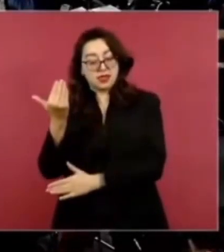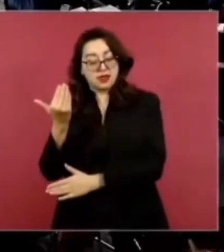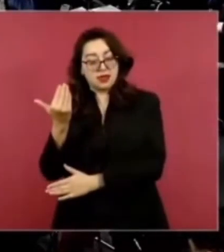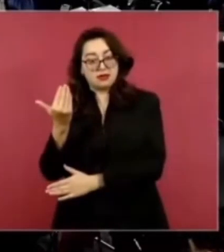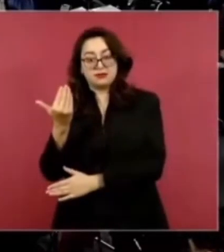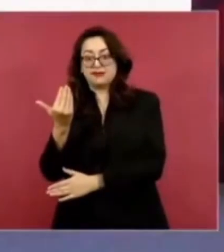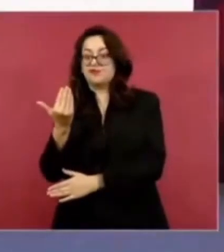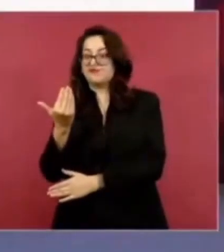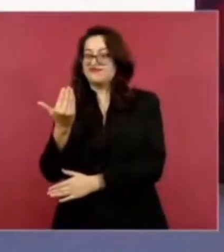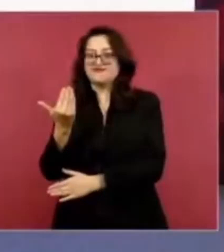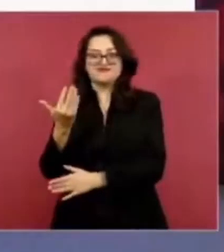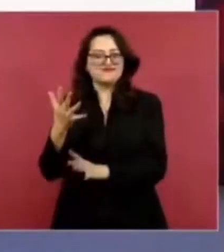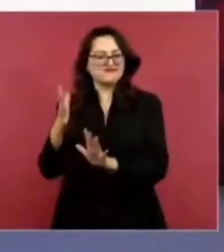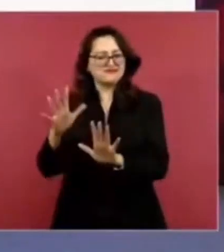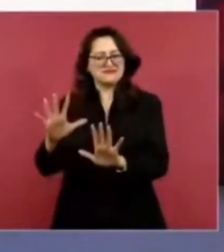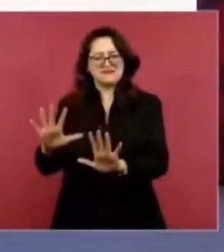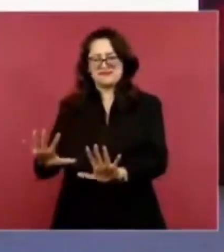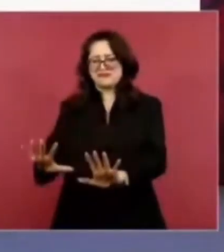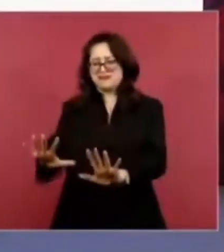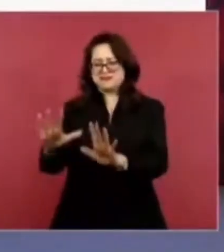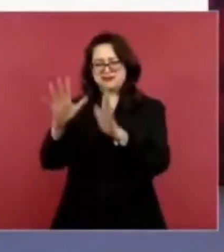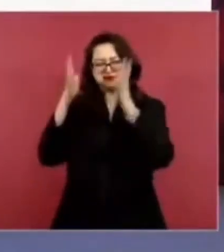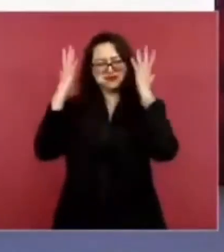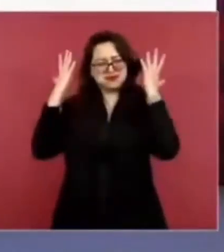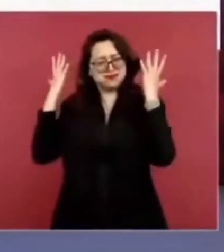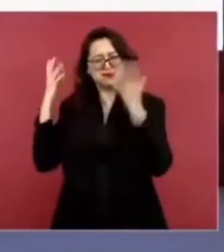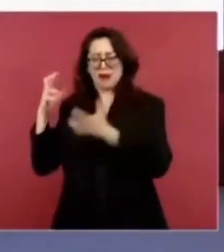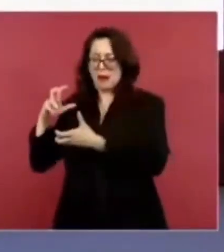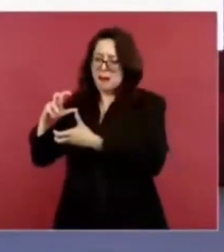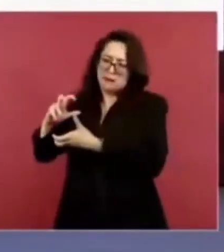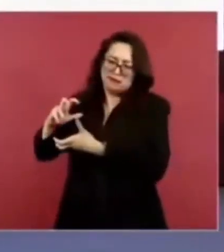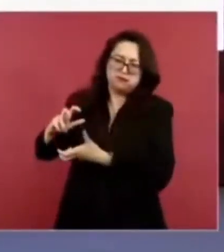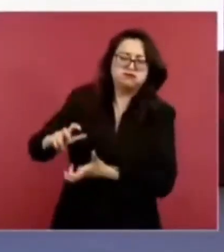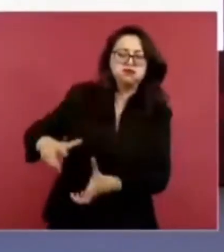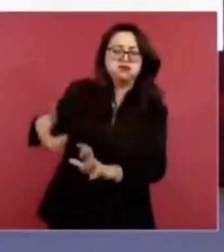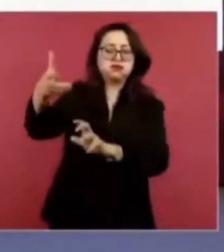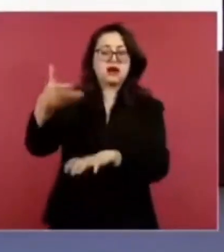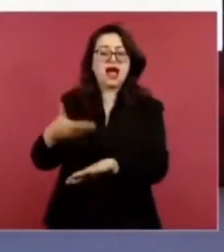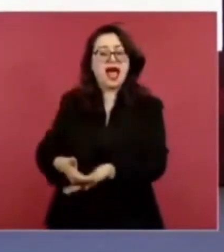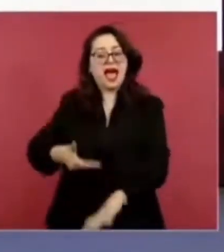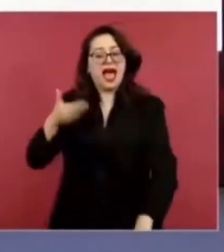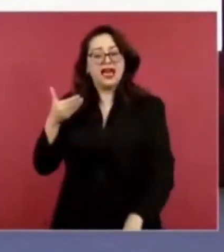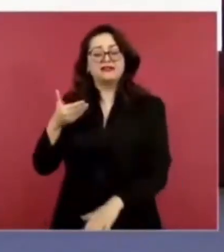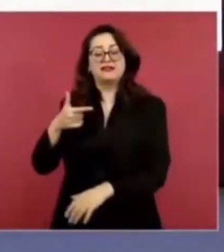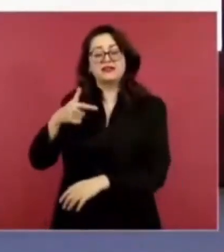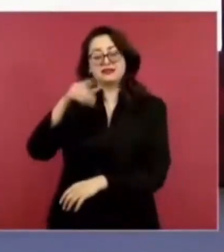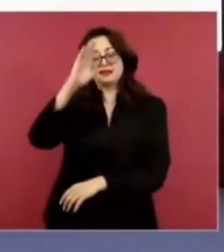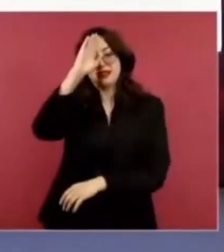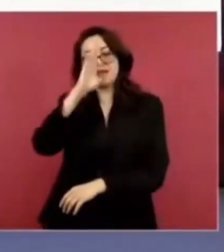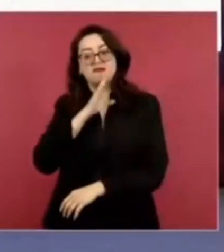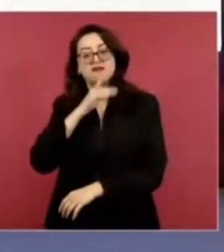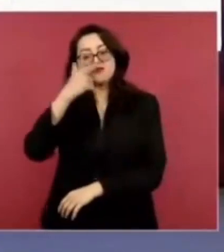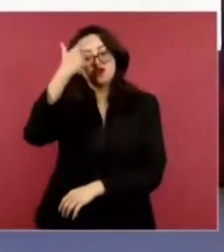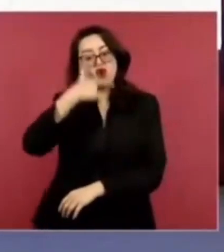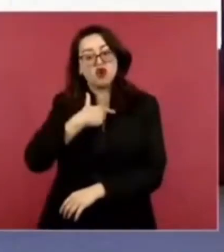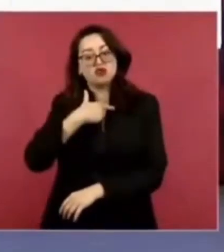Y no, entró a las doce y media de la